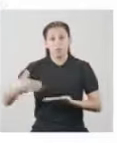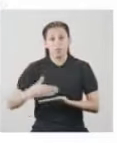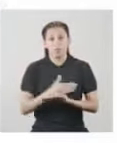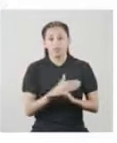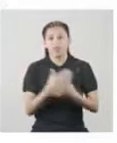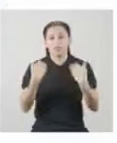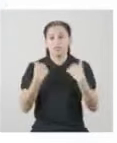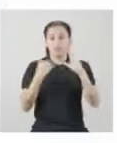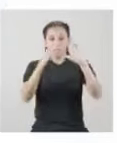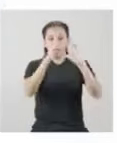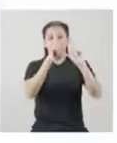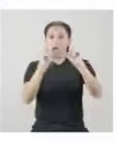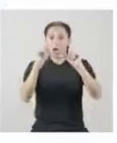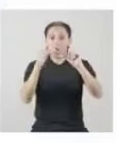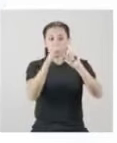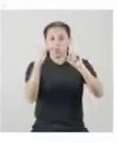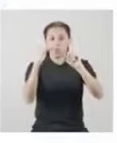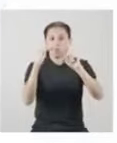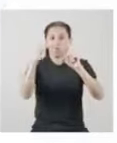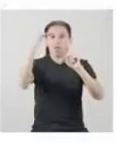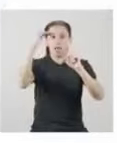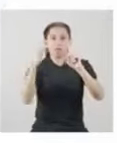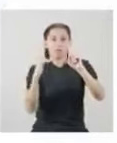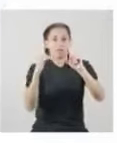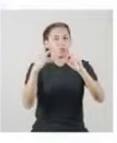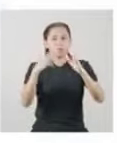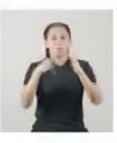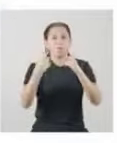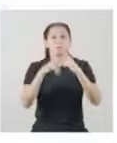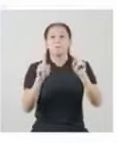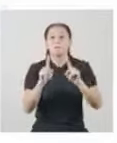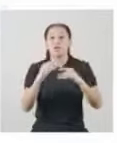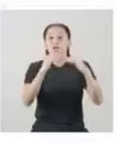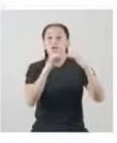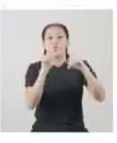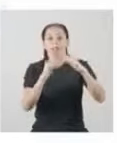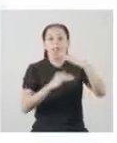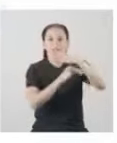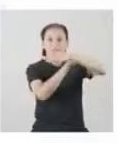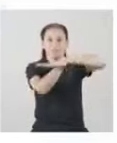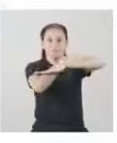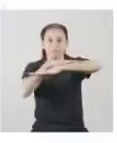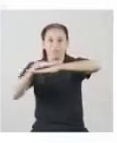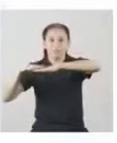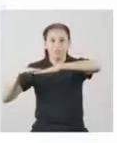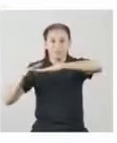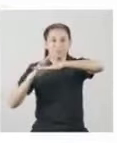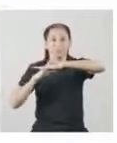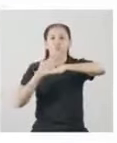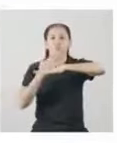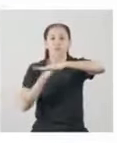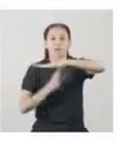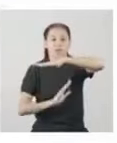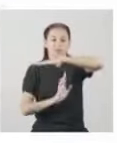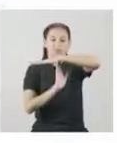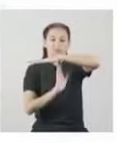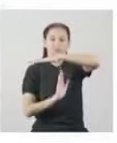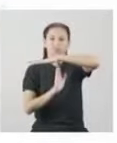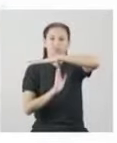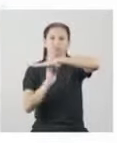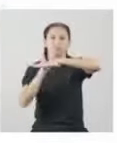se encuentran por debajo de la talla promedio y otros por encima Podemos ver que hay una dispersión de las tallas de la muestra